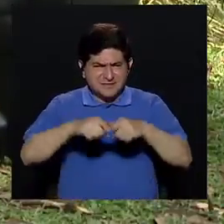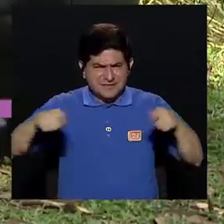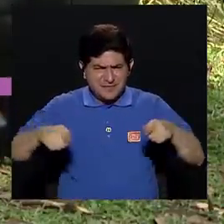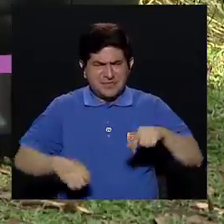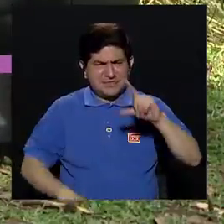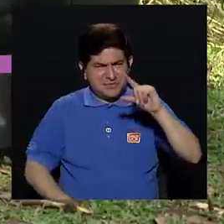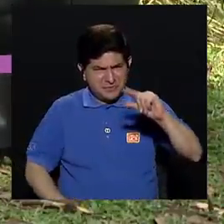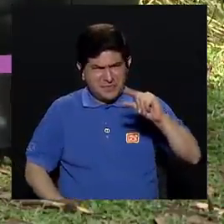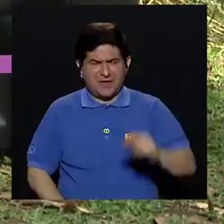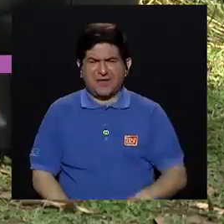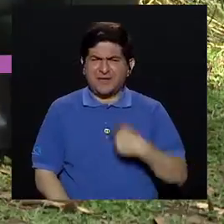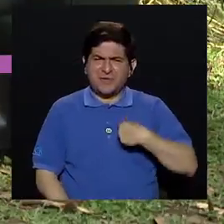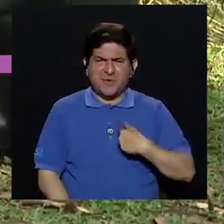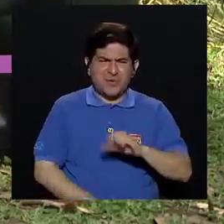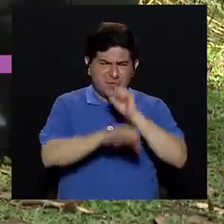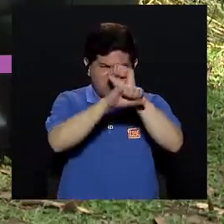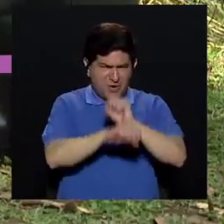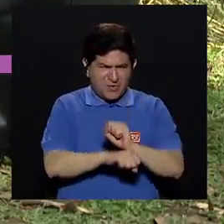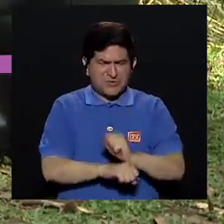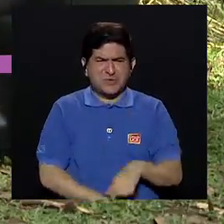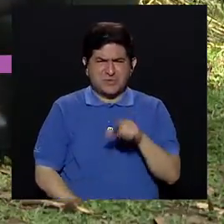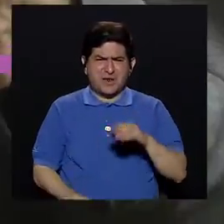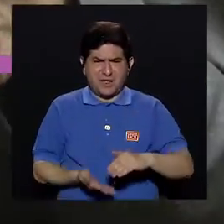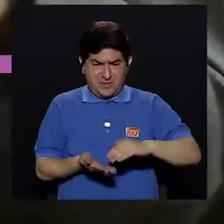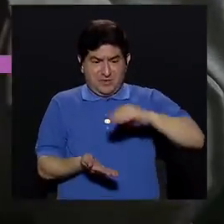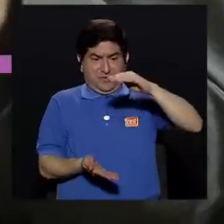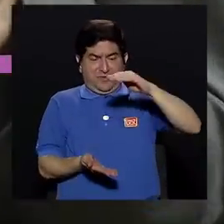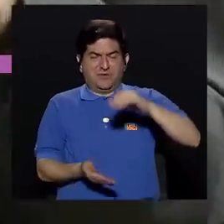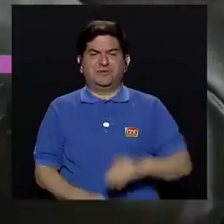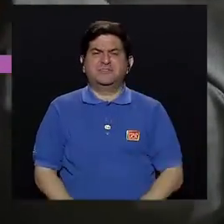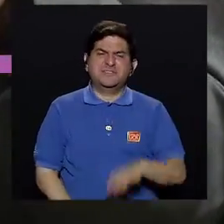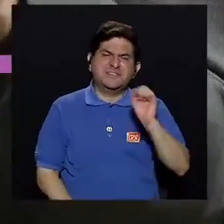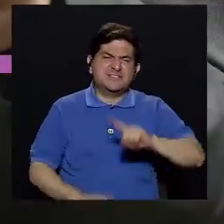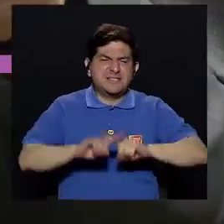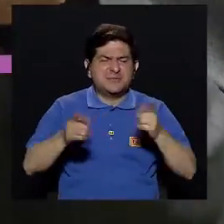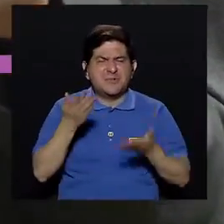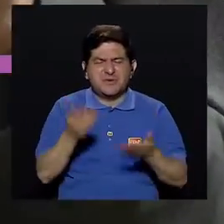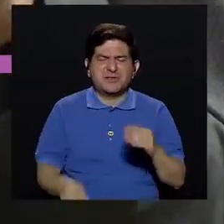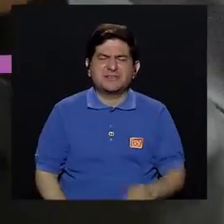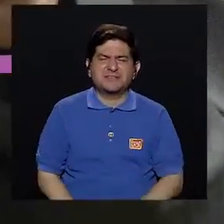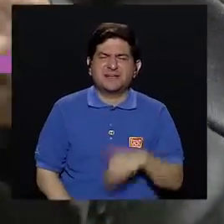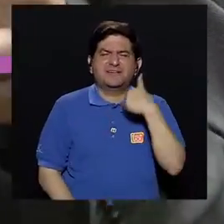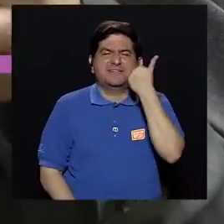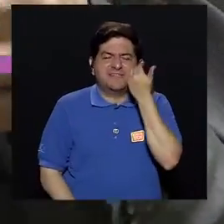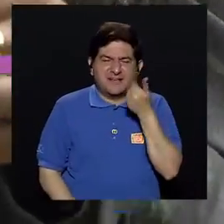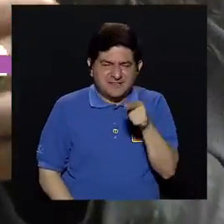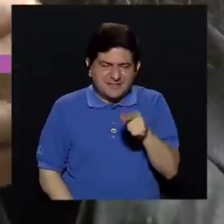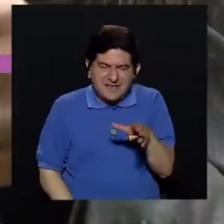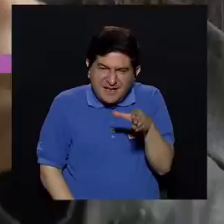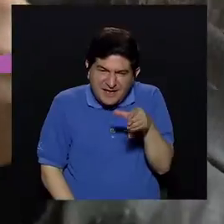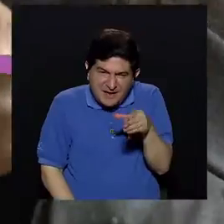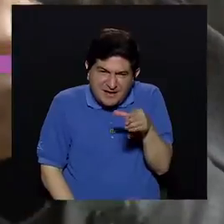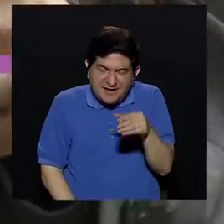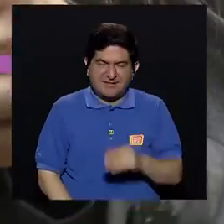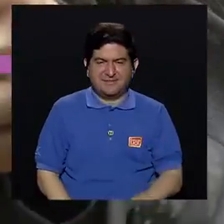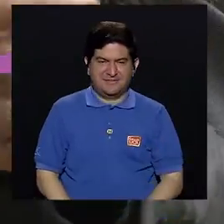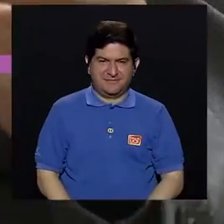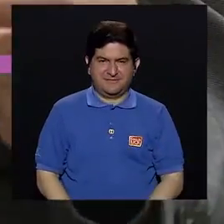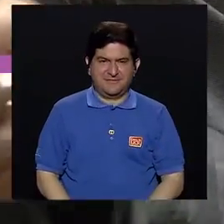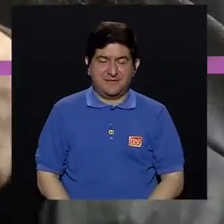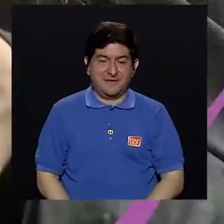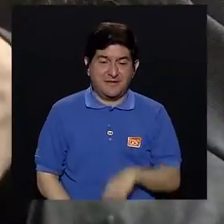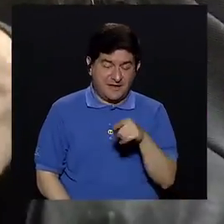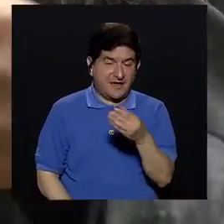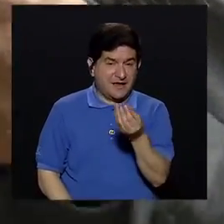pequeño uno siempre está acostumbrado al biberón grande si, si lo que pasa es que resulta un poquito más fácil apretarlo presionarlo